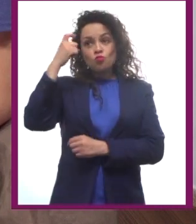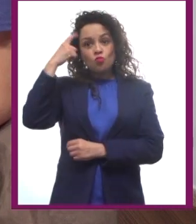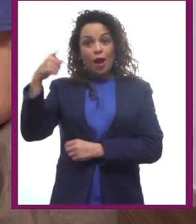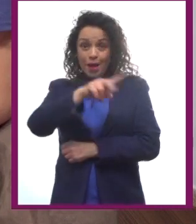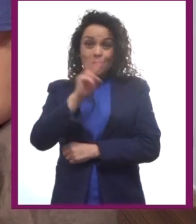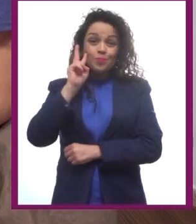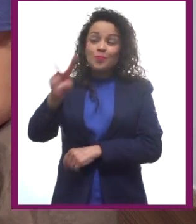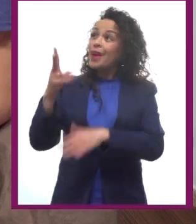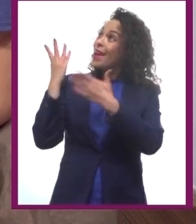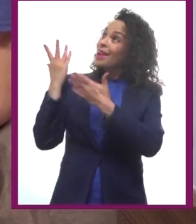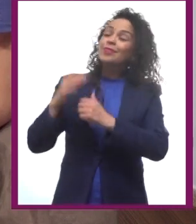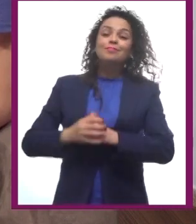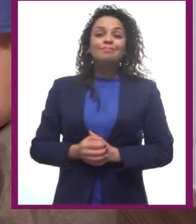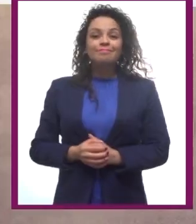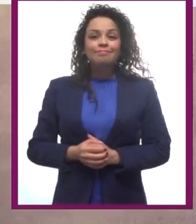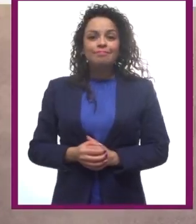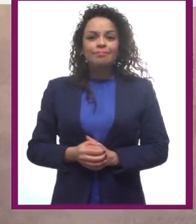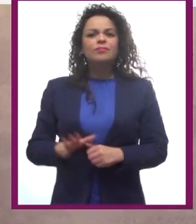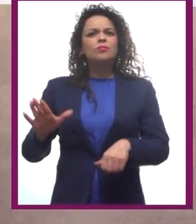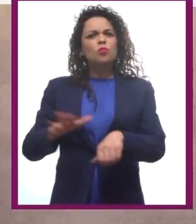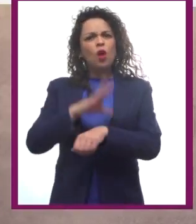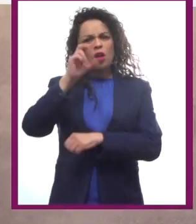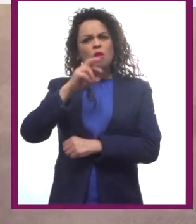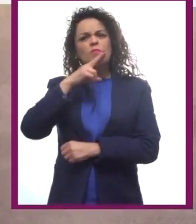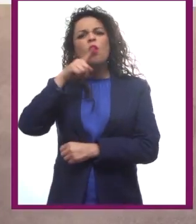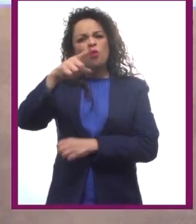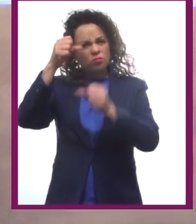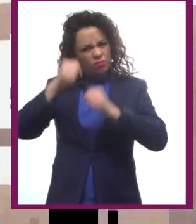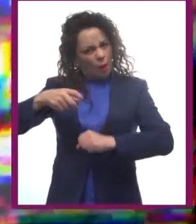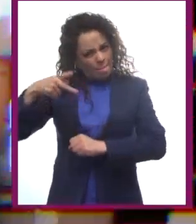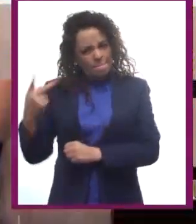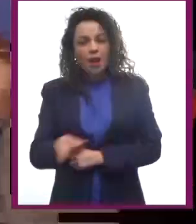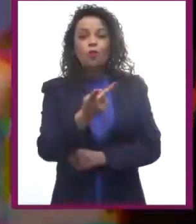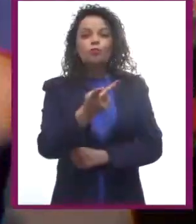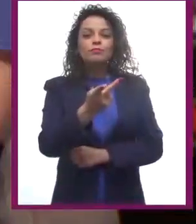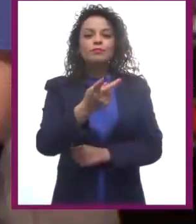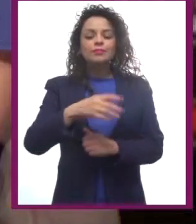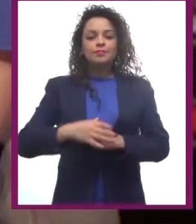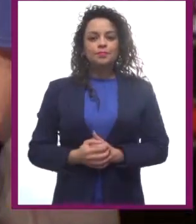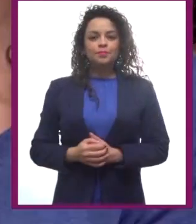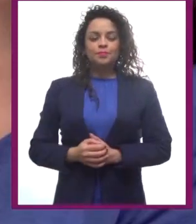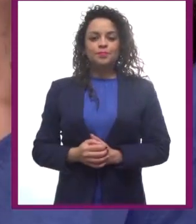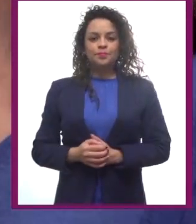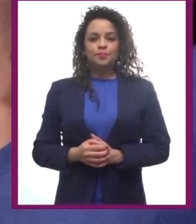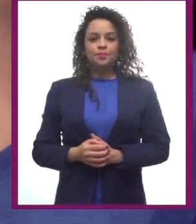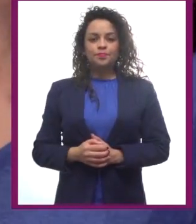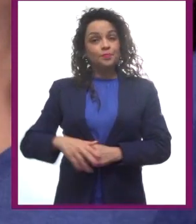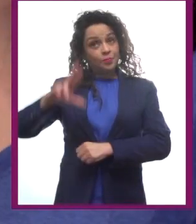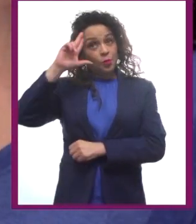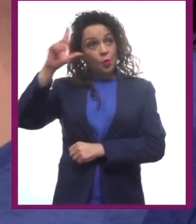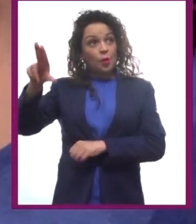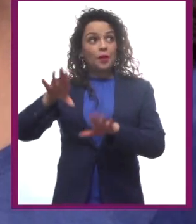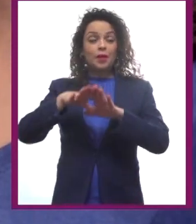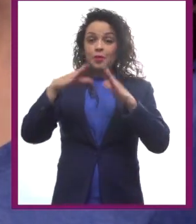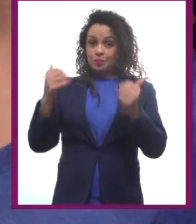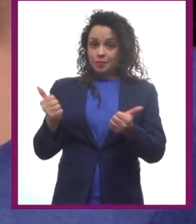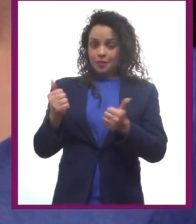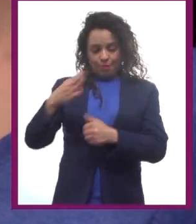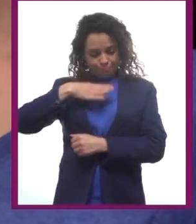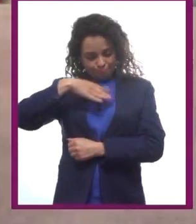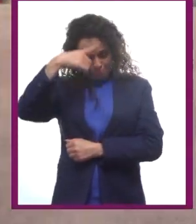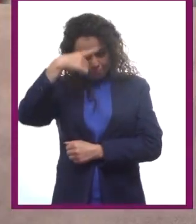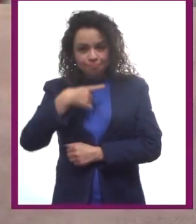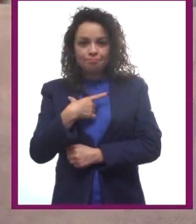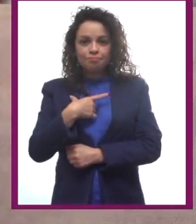está! Por cierto, ¿por qué mejor no le preguntas? Tú misma. ¿Qué tal, señor Seedfield? Buenas noches.